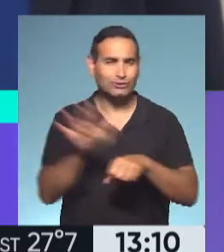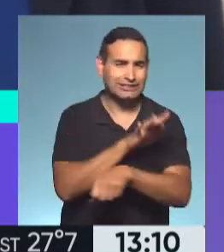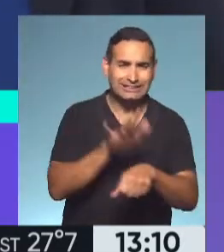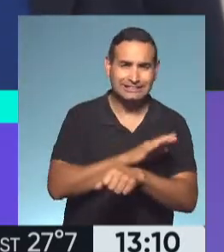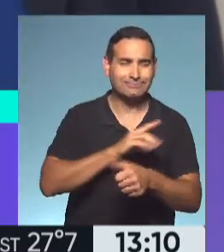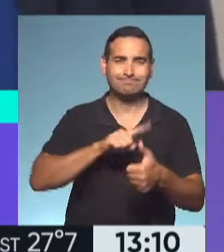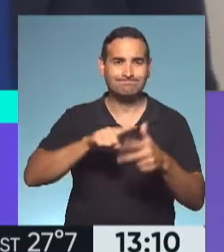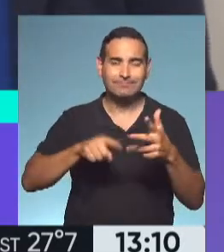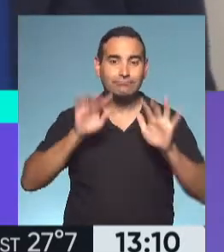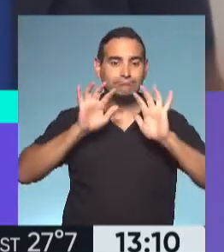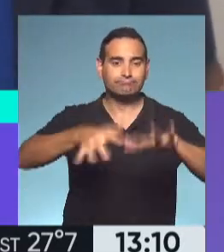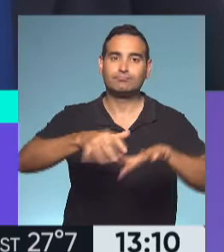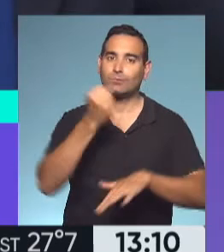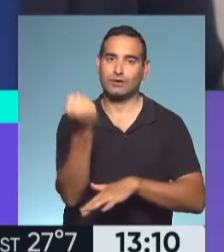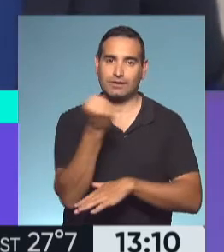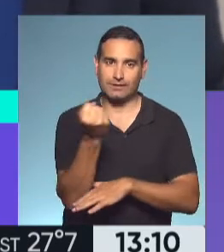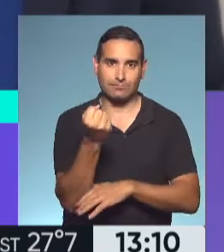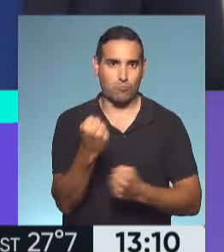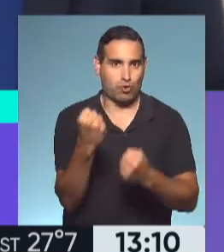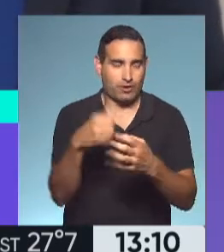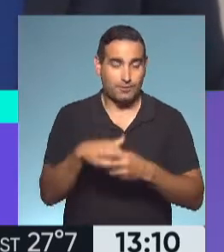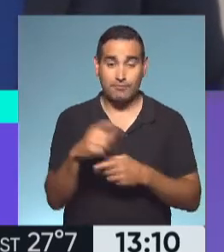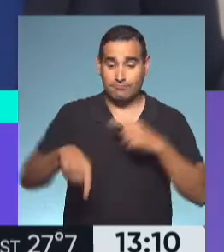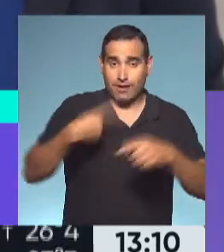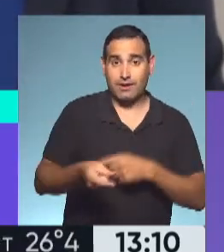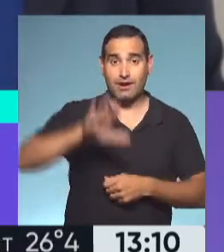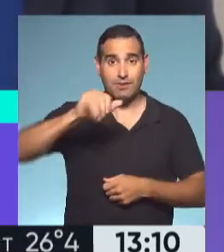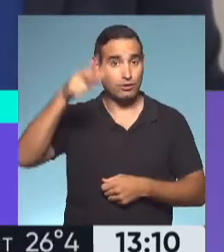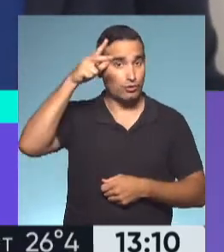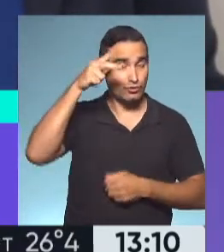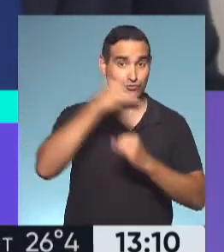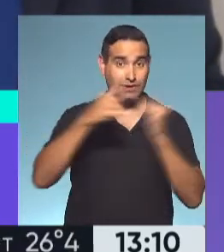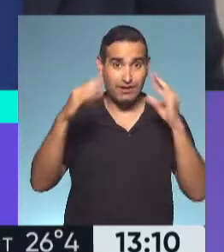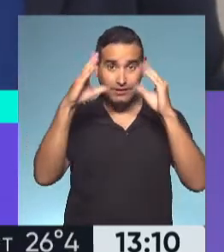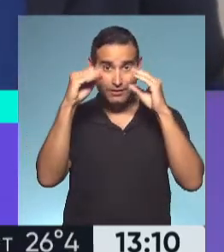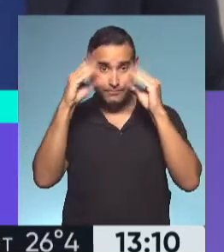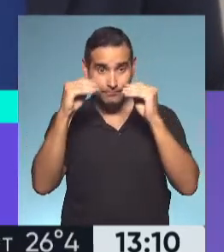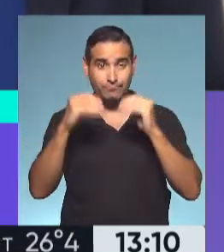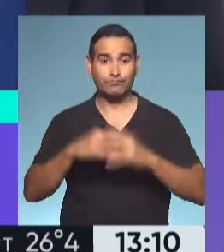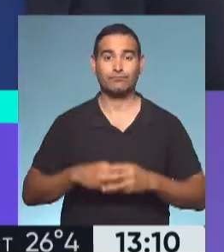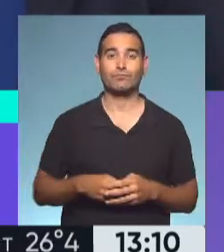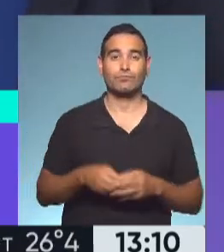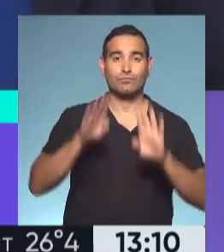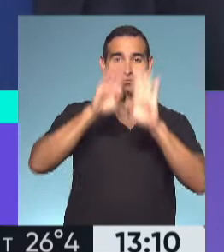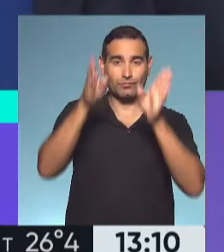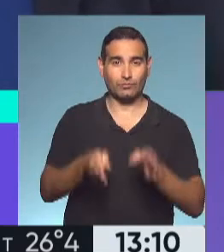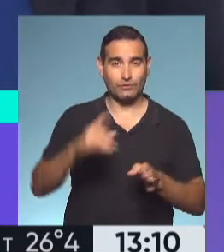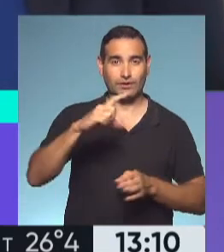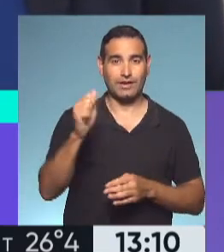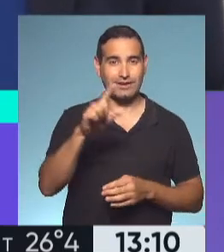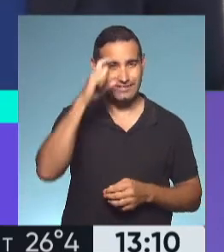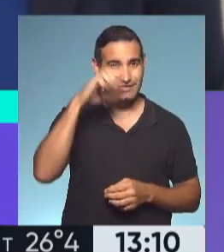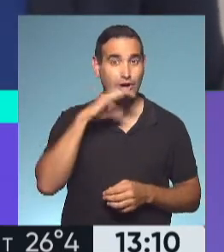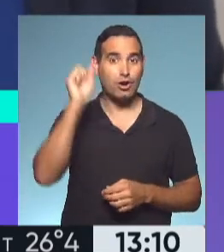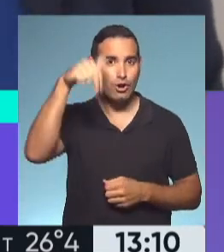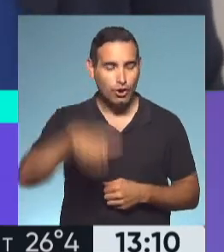esa presencialidad tan poderosa. Bueno, mañana, martes, ocho y media de la noche, en el espacio Callejón, ahí en Humahuaca y Bulnes,